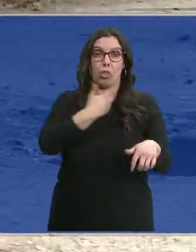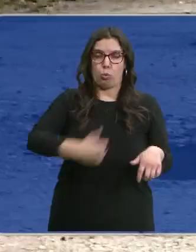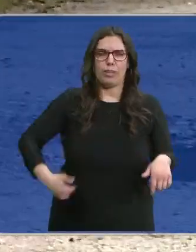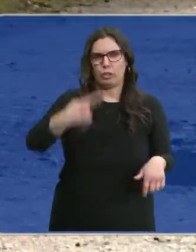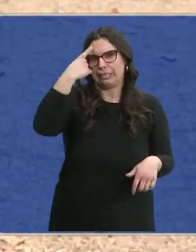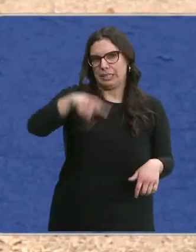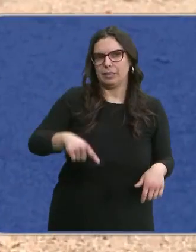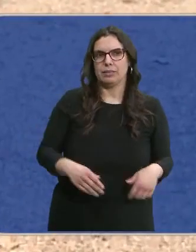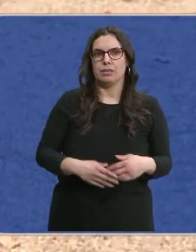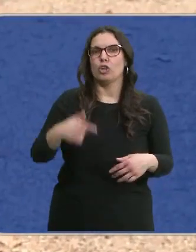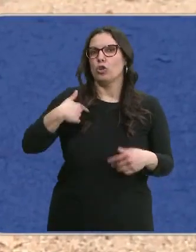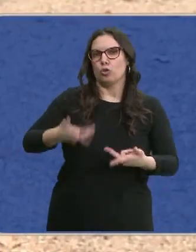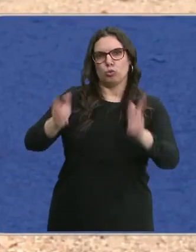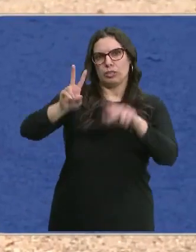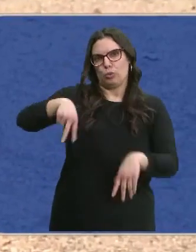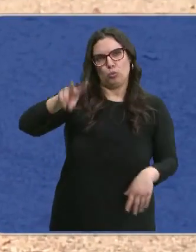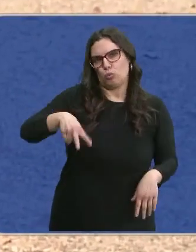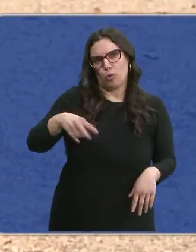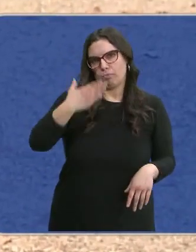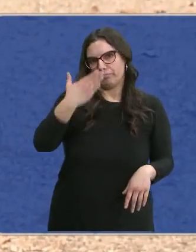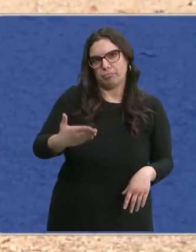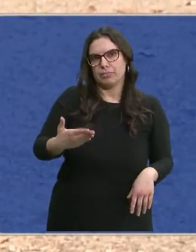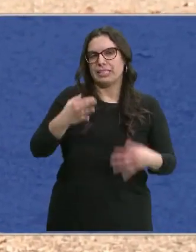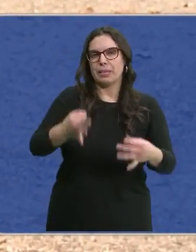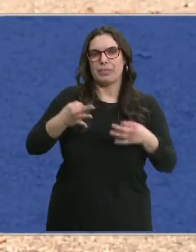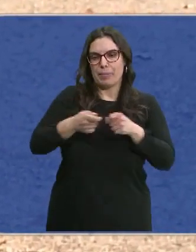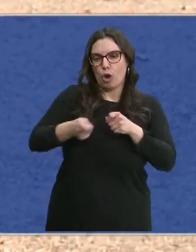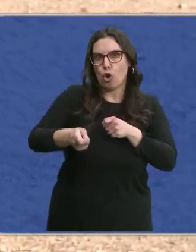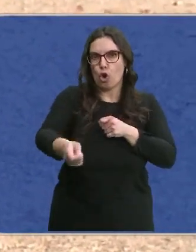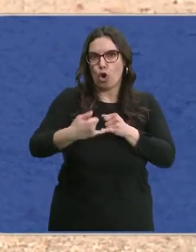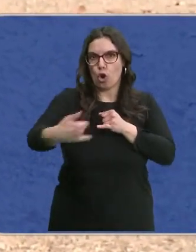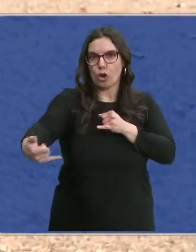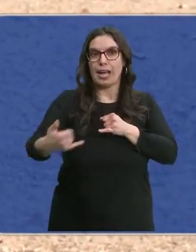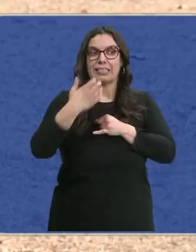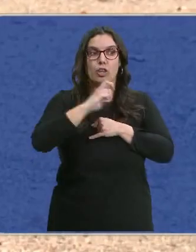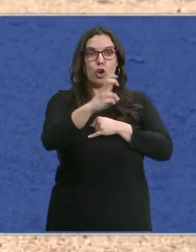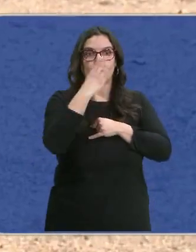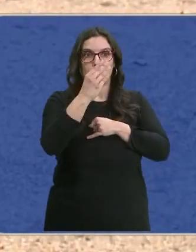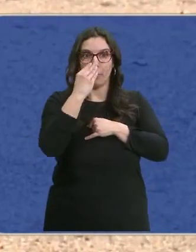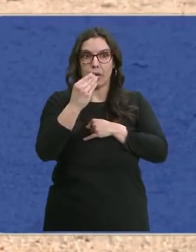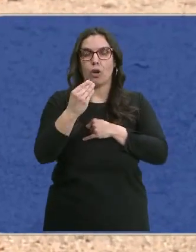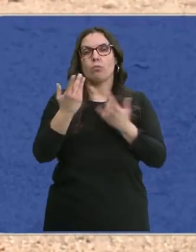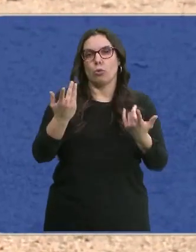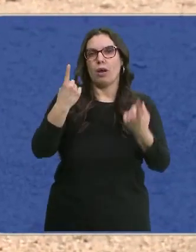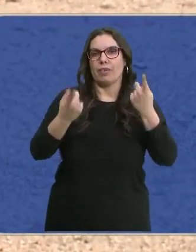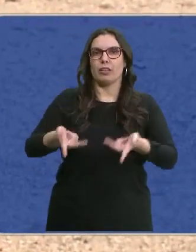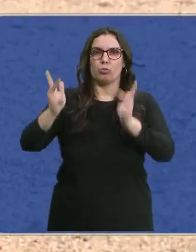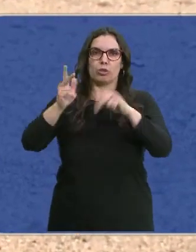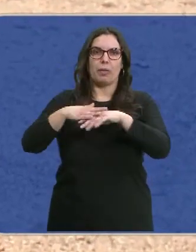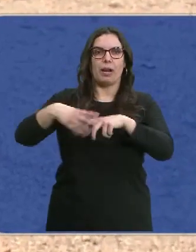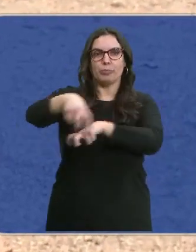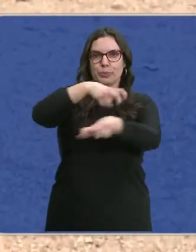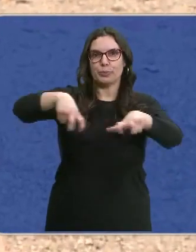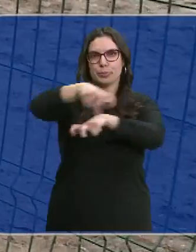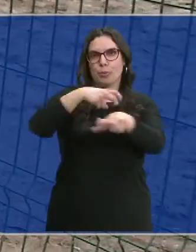lo saben. Yo nunca las dejo sueltas, la verdad. Siempre con correa y cuando están en el parque perros sí que obviamente la suelta para que se